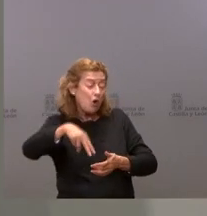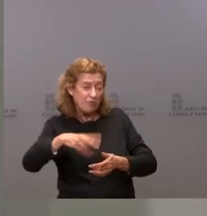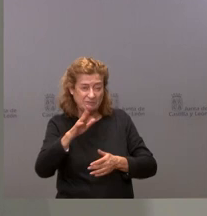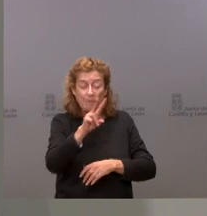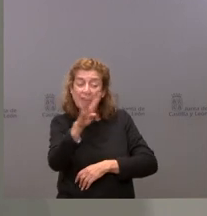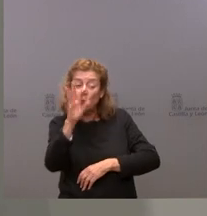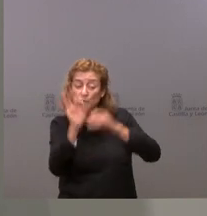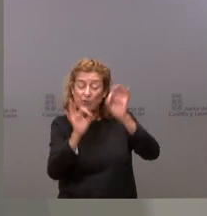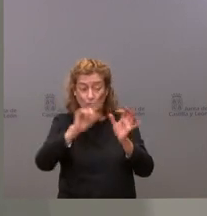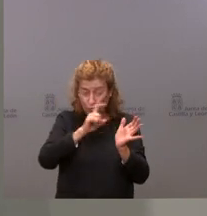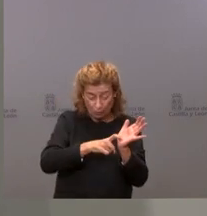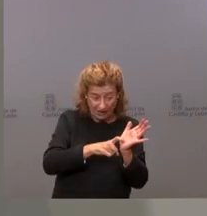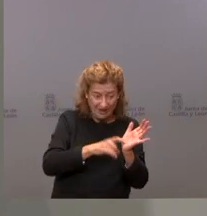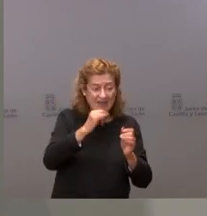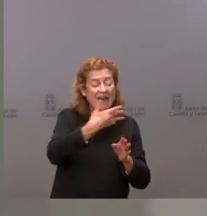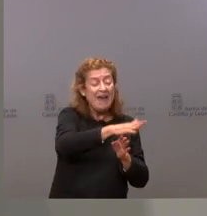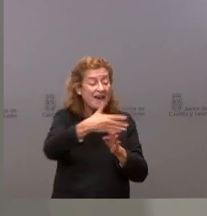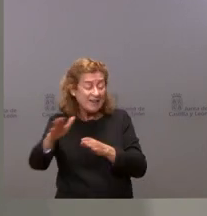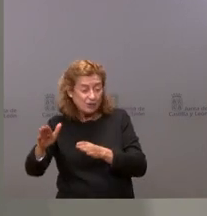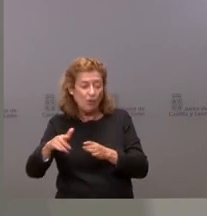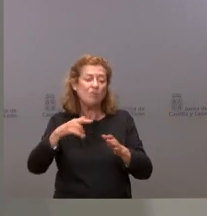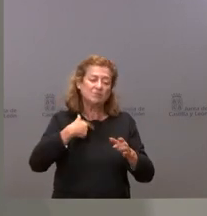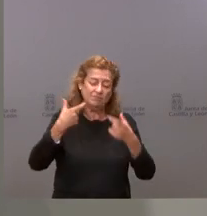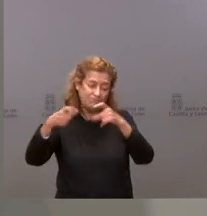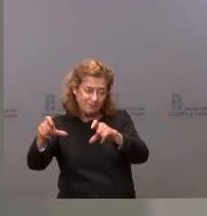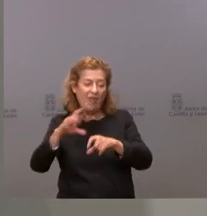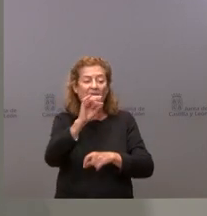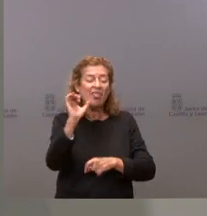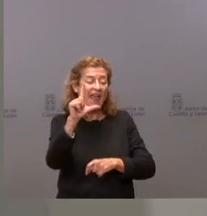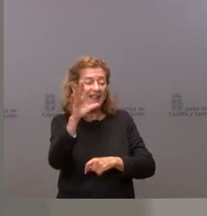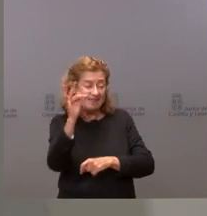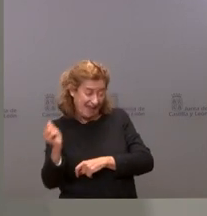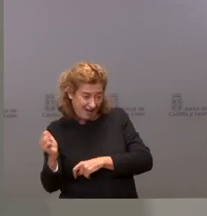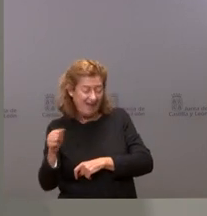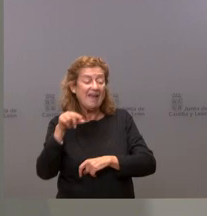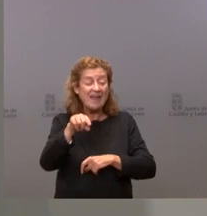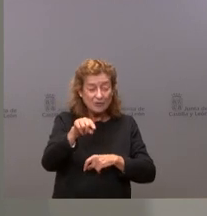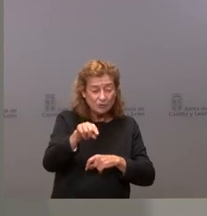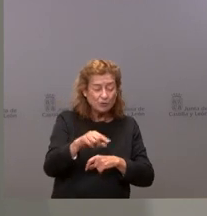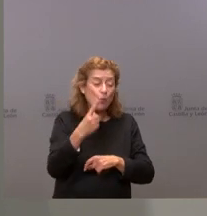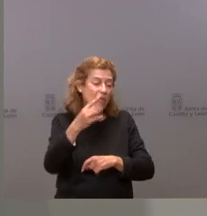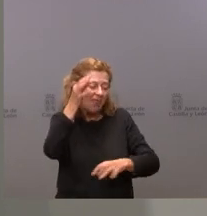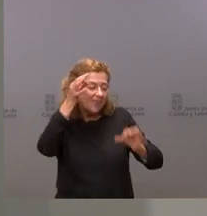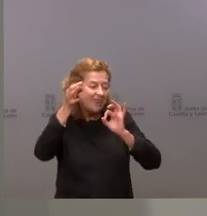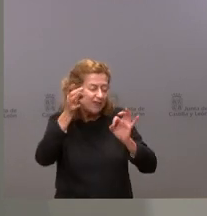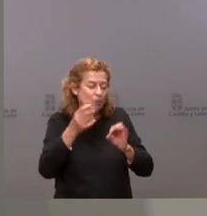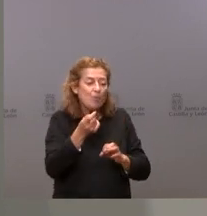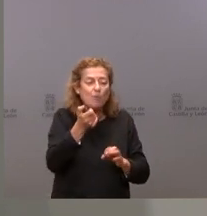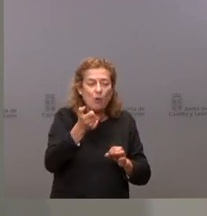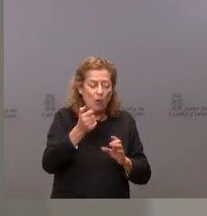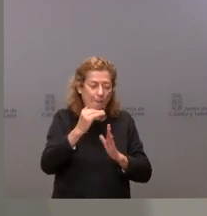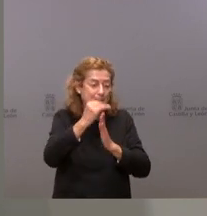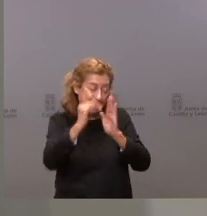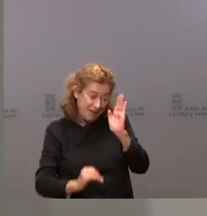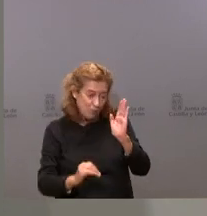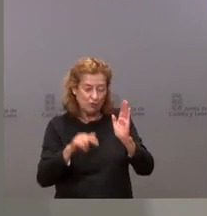y el resto hasta el 76% correspondería a la variante Delta. Esto es un dato un poco inferior de esta